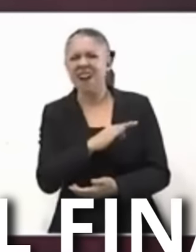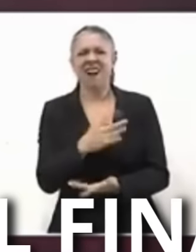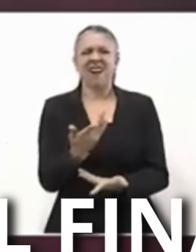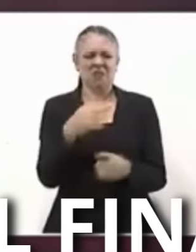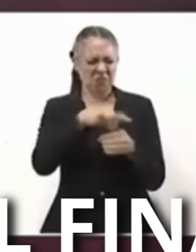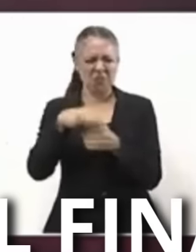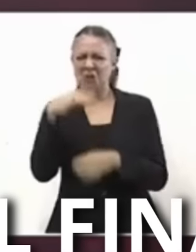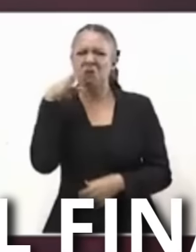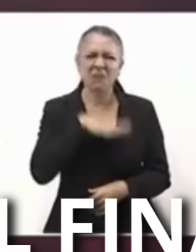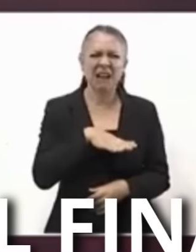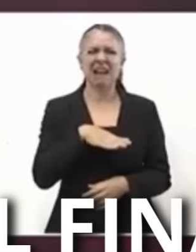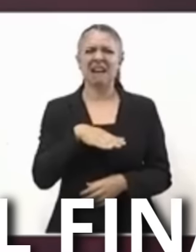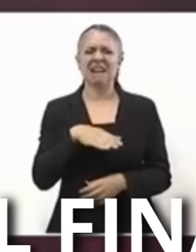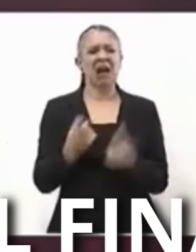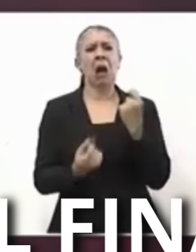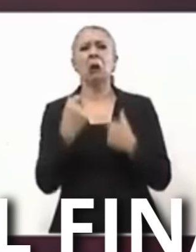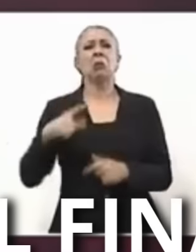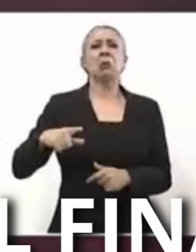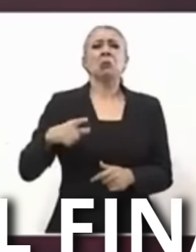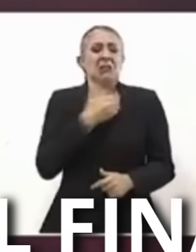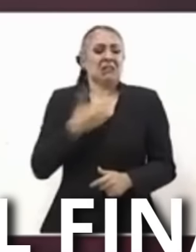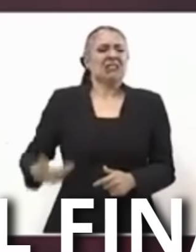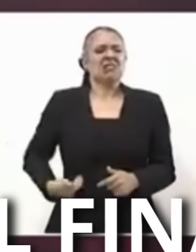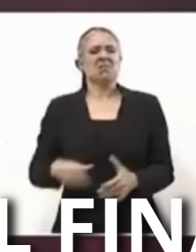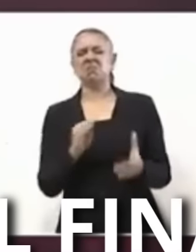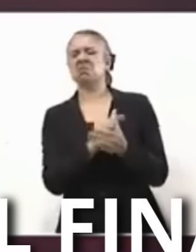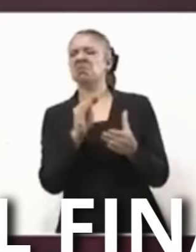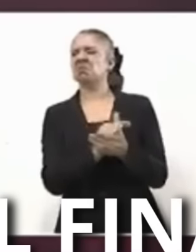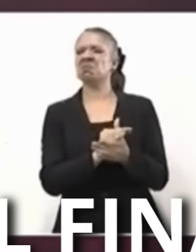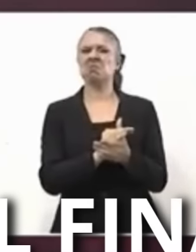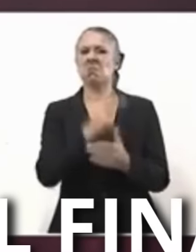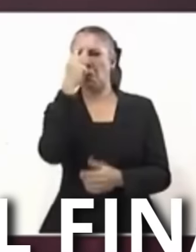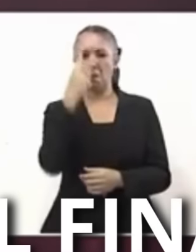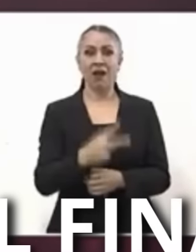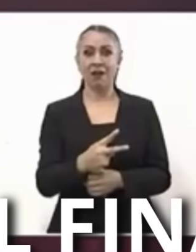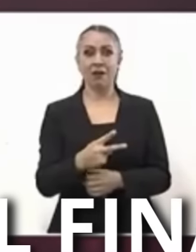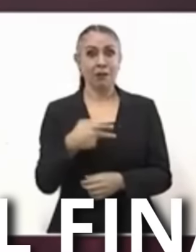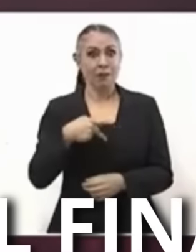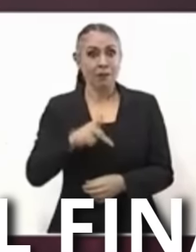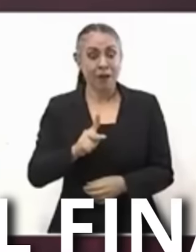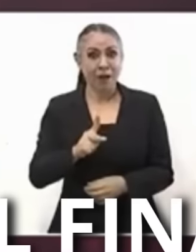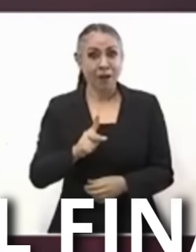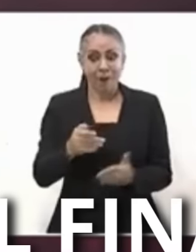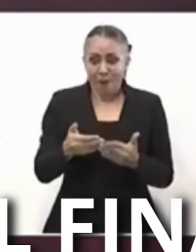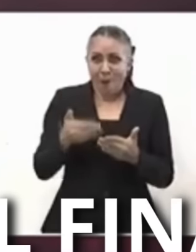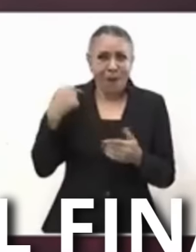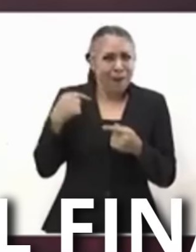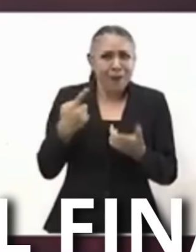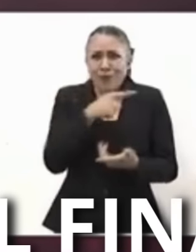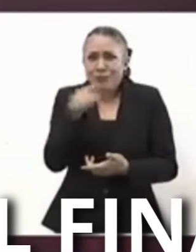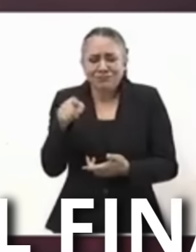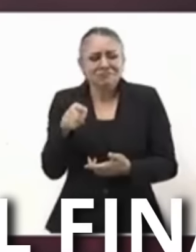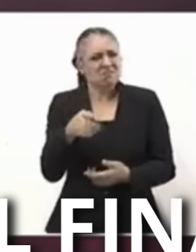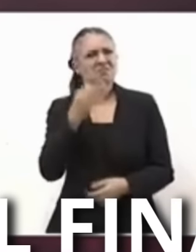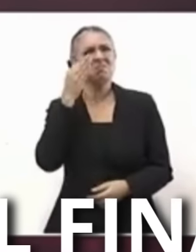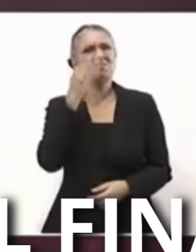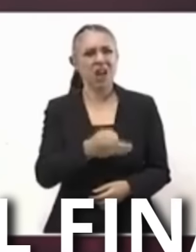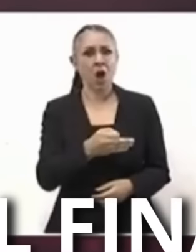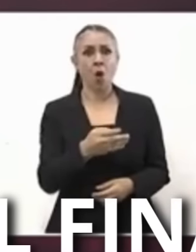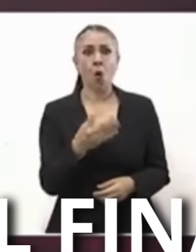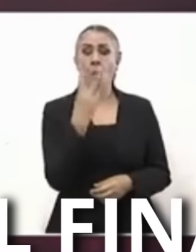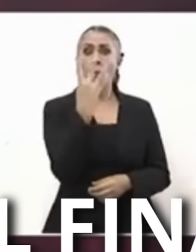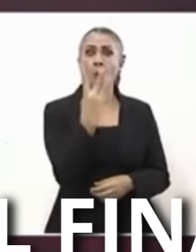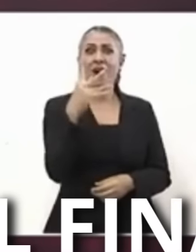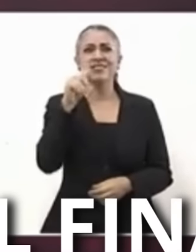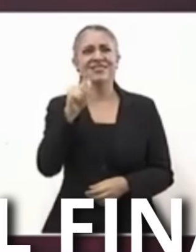Y dejaron de ver al pueblo de México Decidió que llegara La cuarta transformación de la vida pública de México